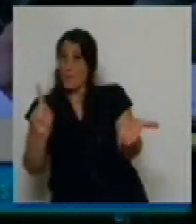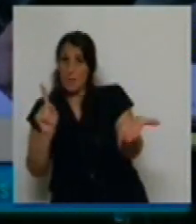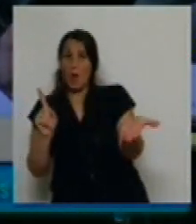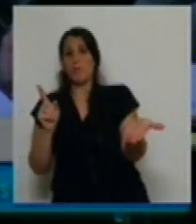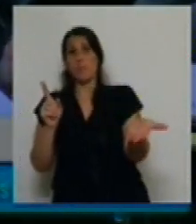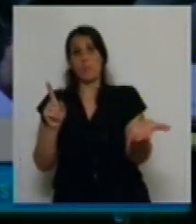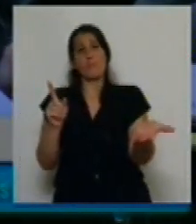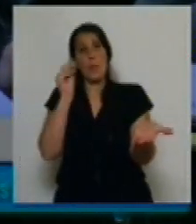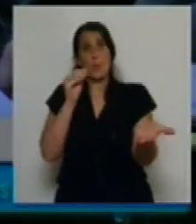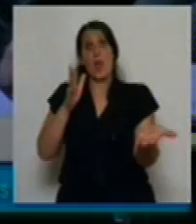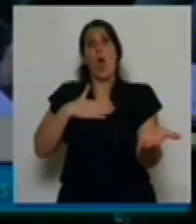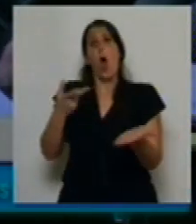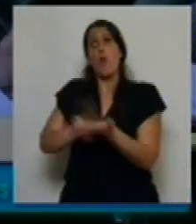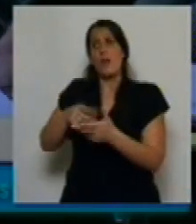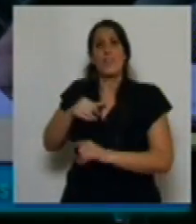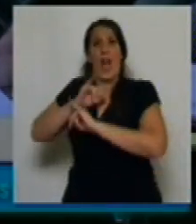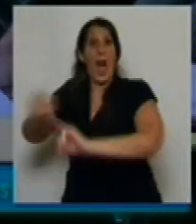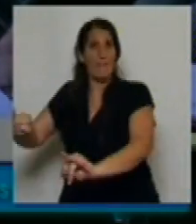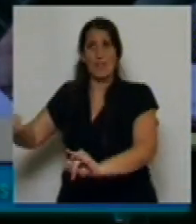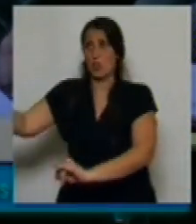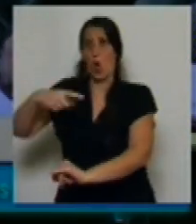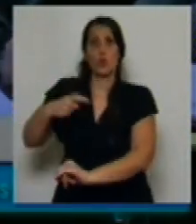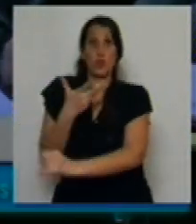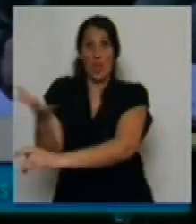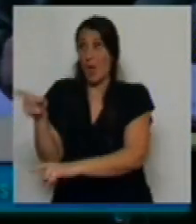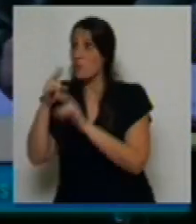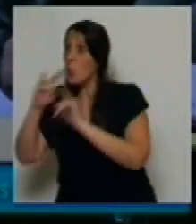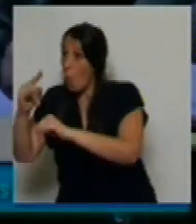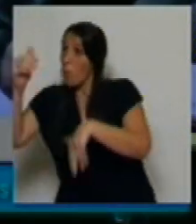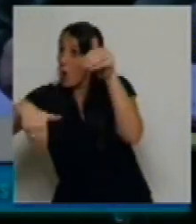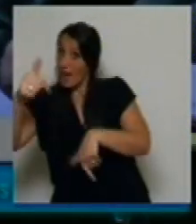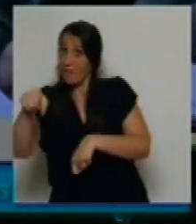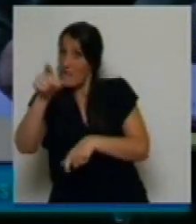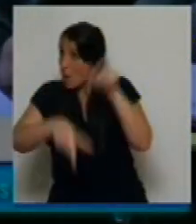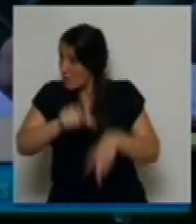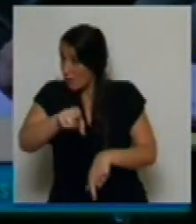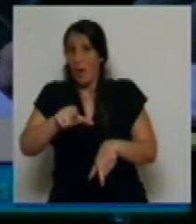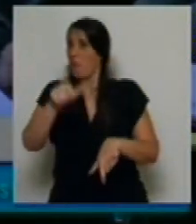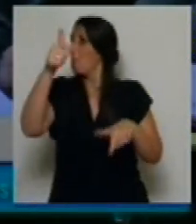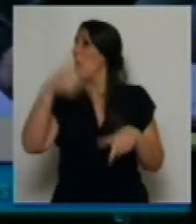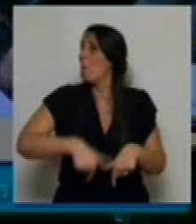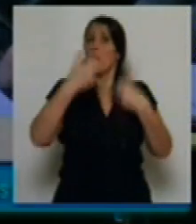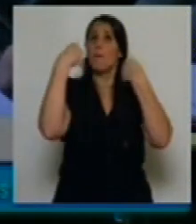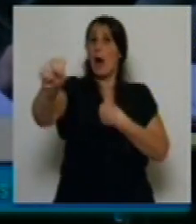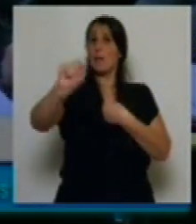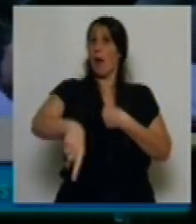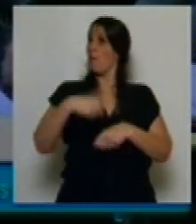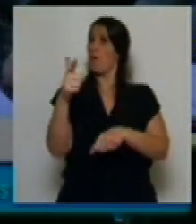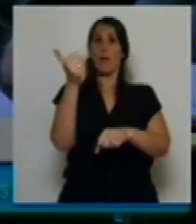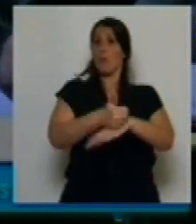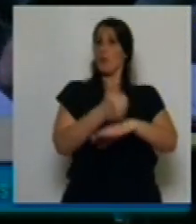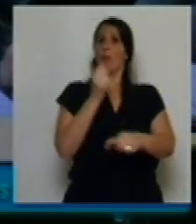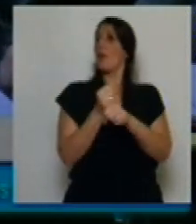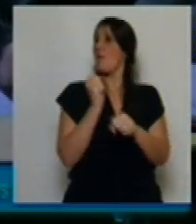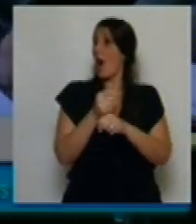esa porción de la población que los votó, que hoy no están sentados acá con su mandato, cumpliendo